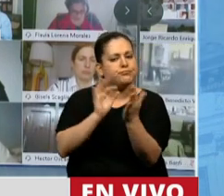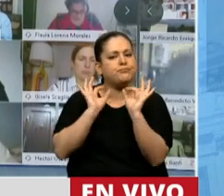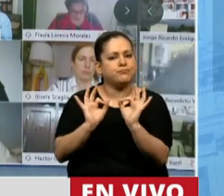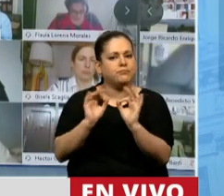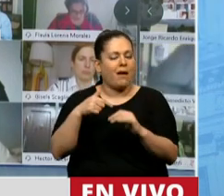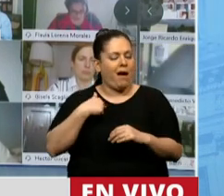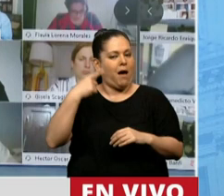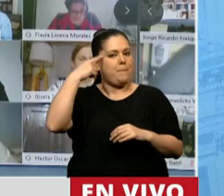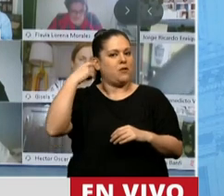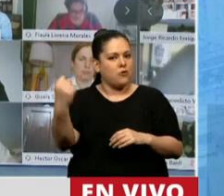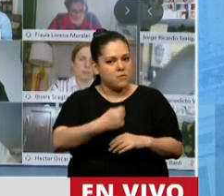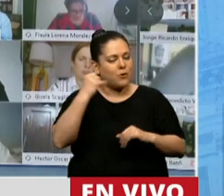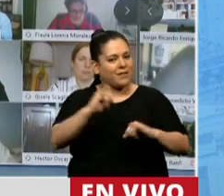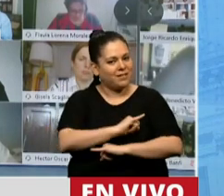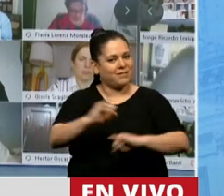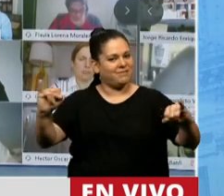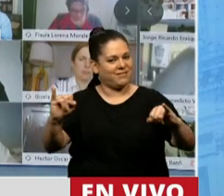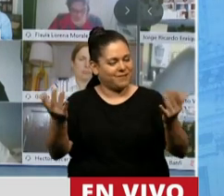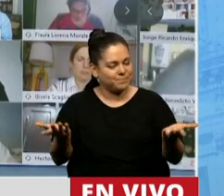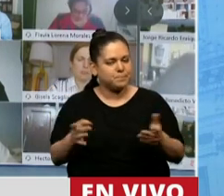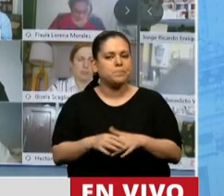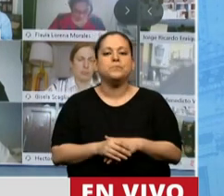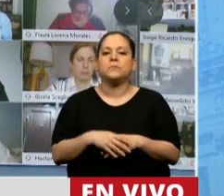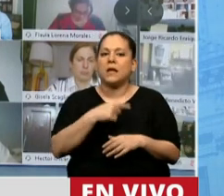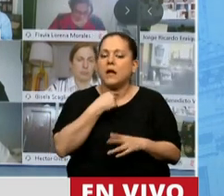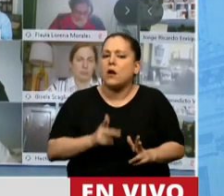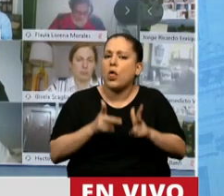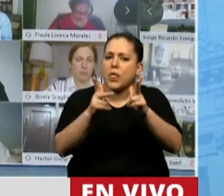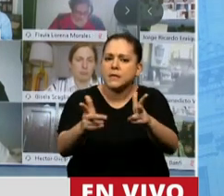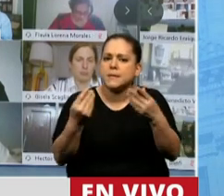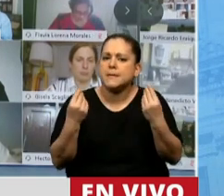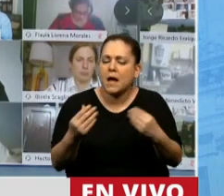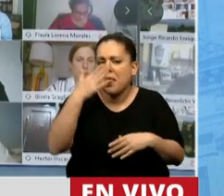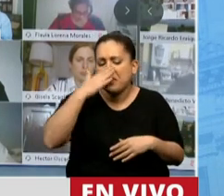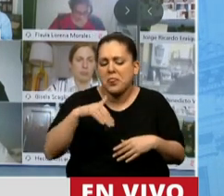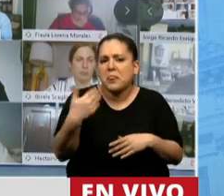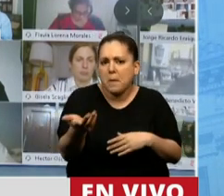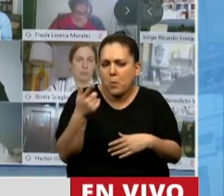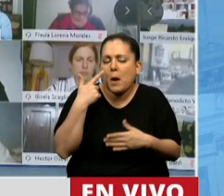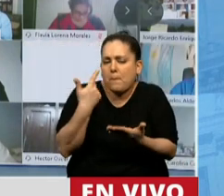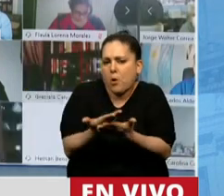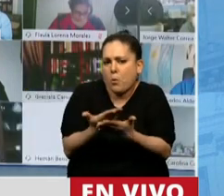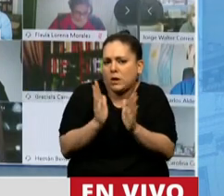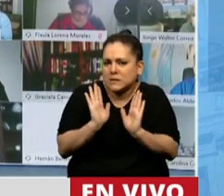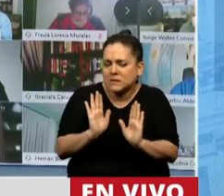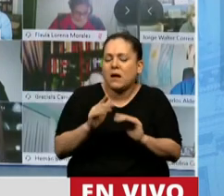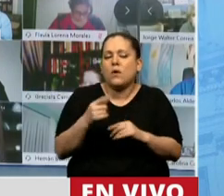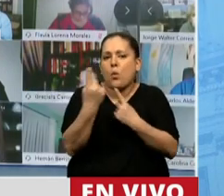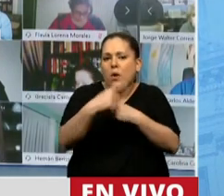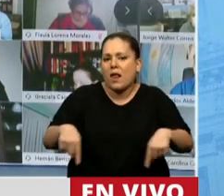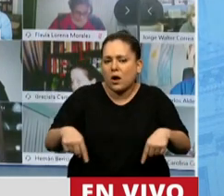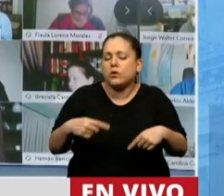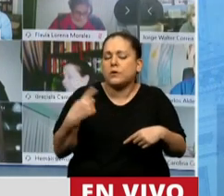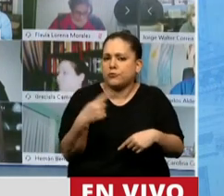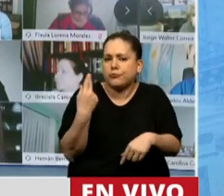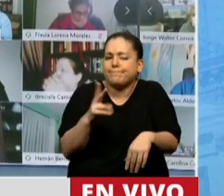para destacar. Quiero decir, aunque luego vendrá como propuesta, que una de las cosas que vamos a